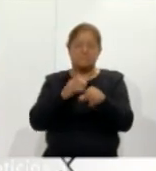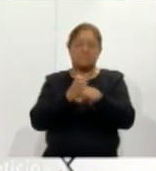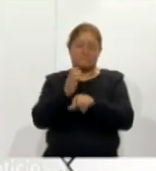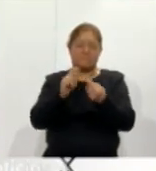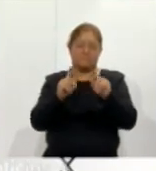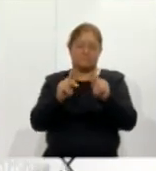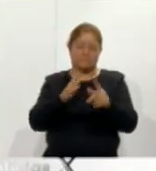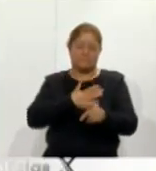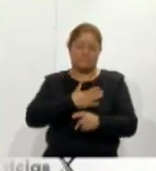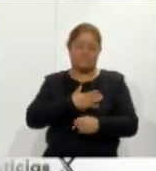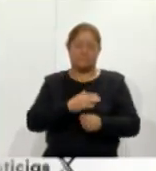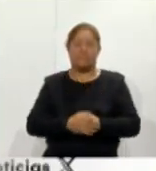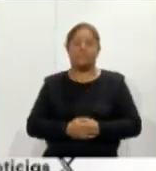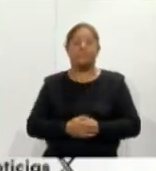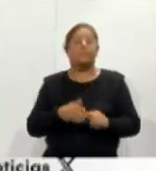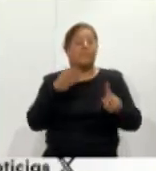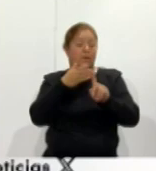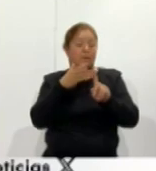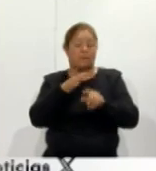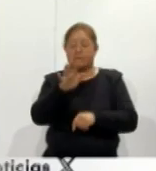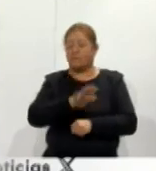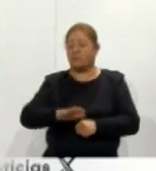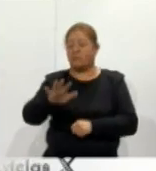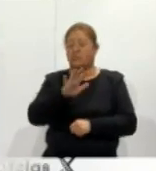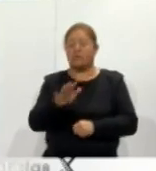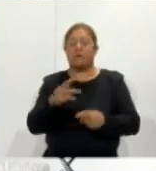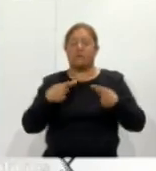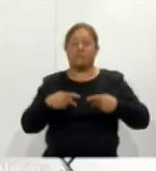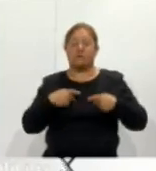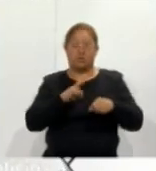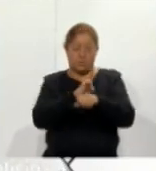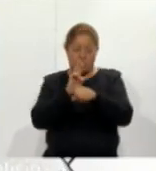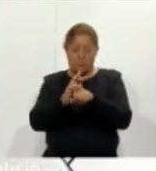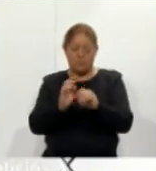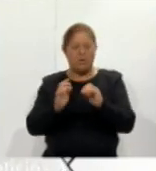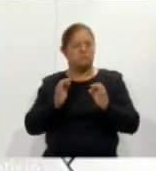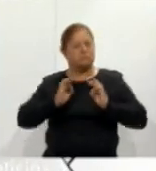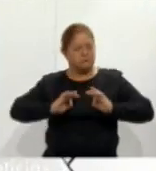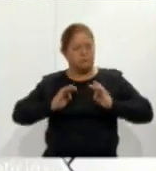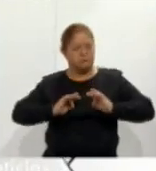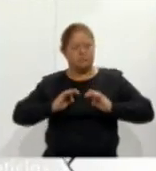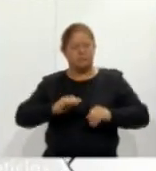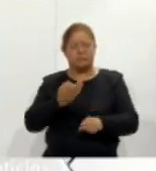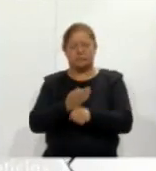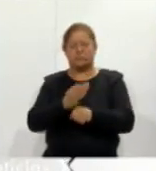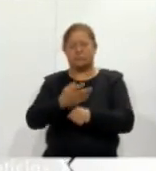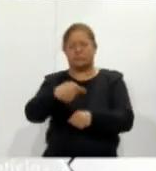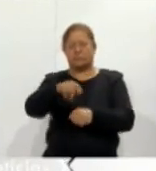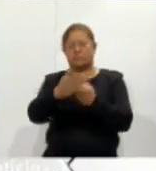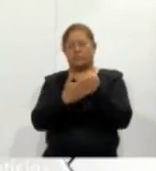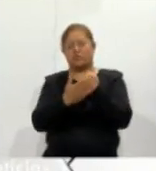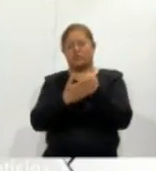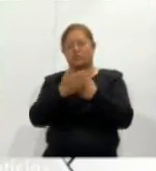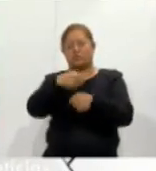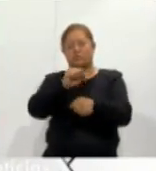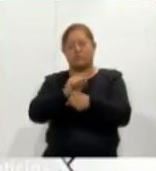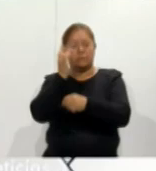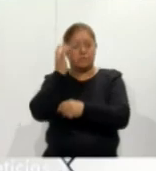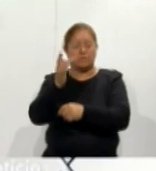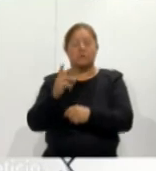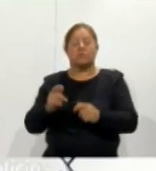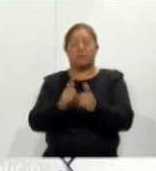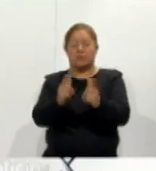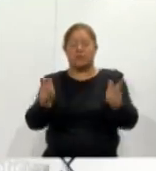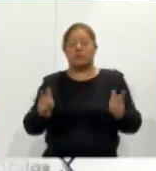Con el objetivo de salvaguardar la integridad de las personas durante el periodo vacacional de Semana Santa, la Corporación Ángeles Verdes